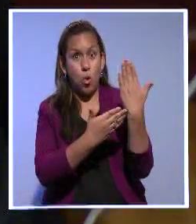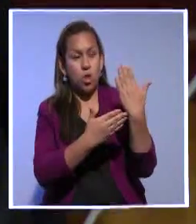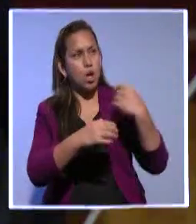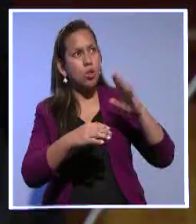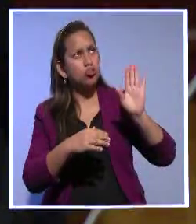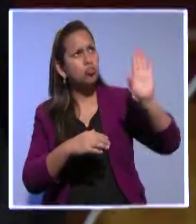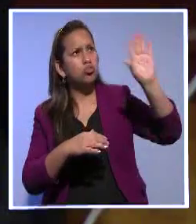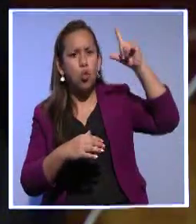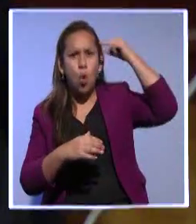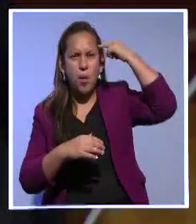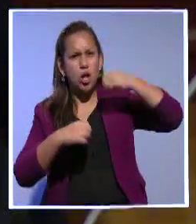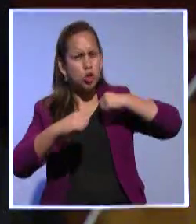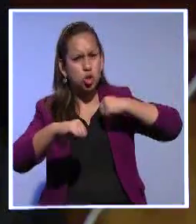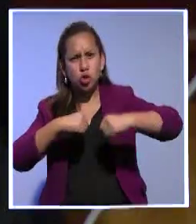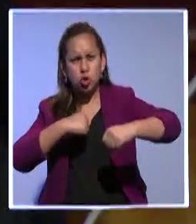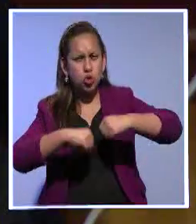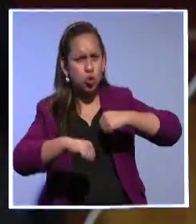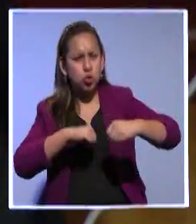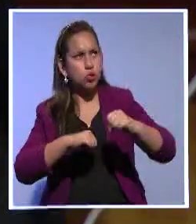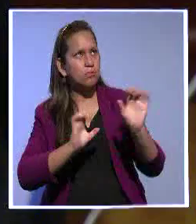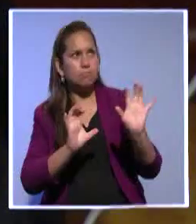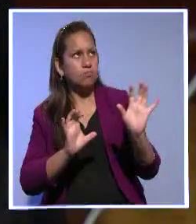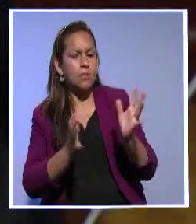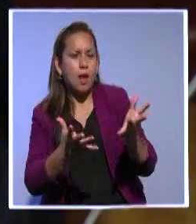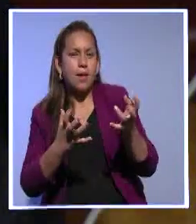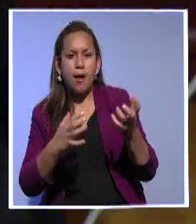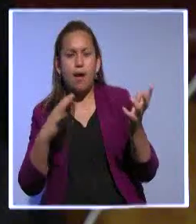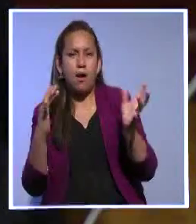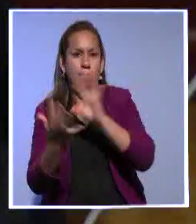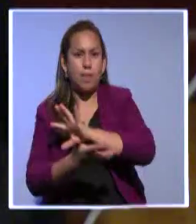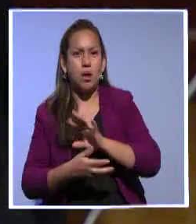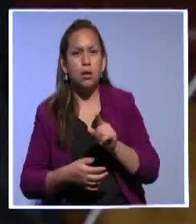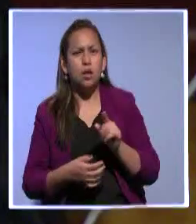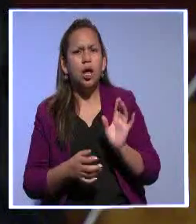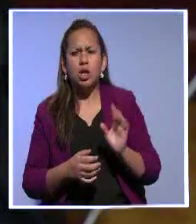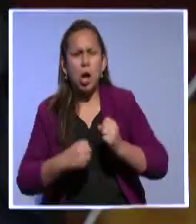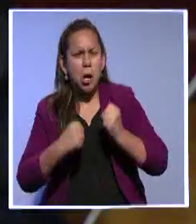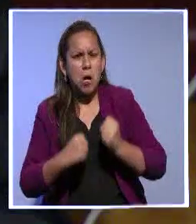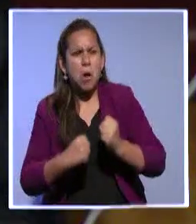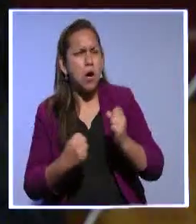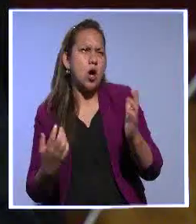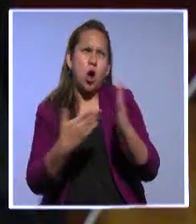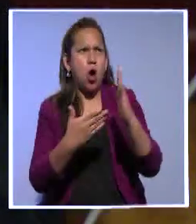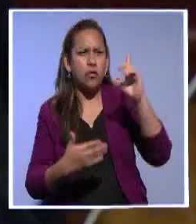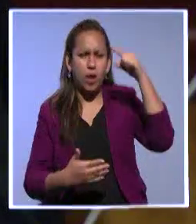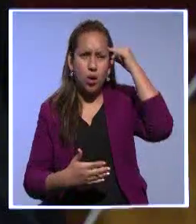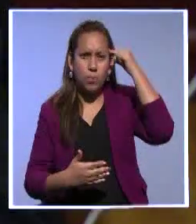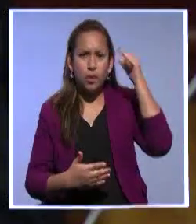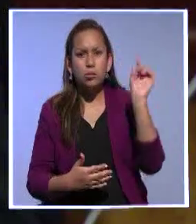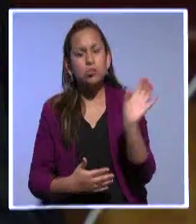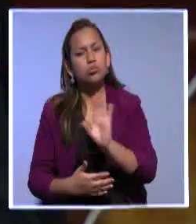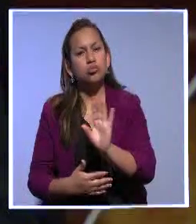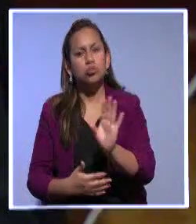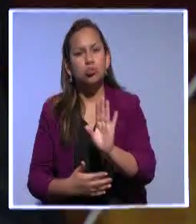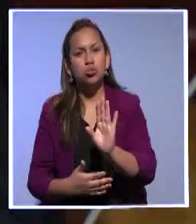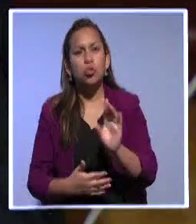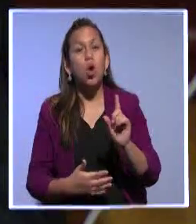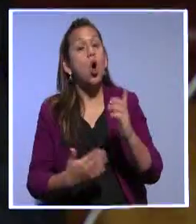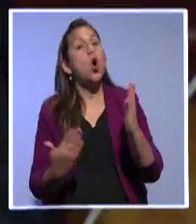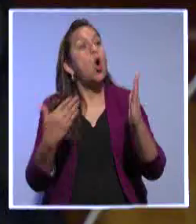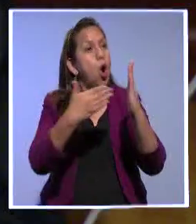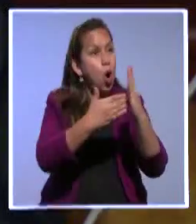No es un tema de estar solamente en contra de la gestión del presidente Correa. Es un tema de estar en contra de un modelo que a nuestro juicio